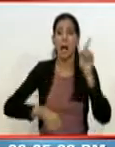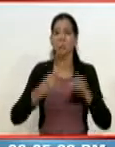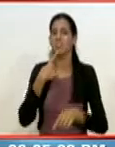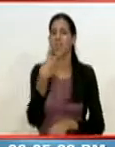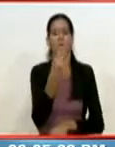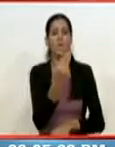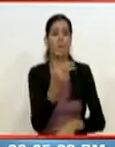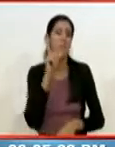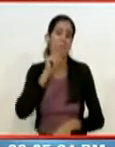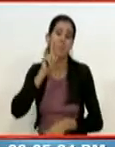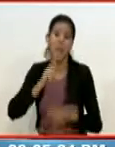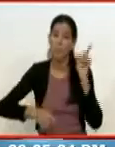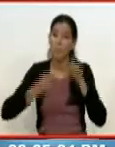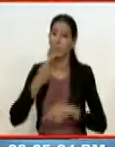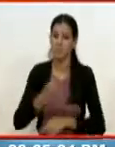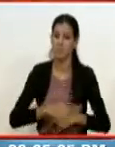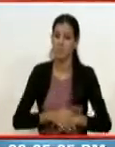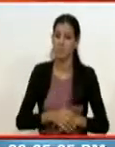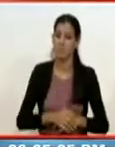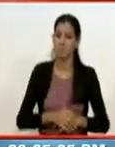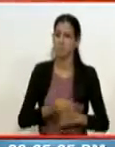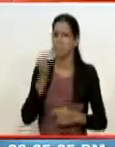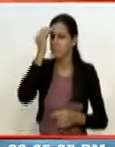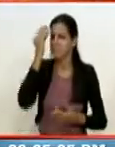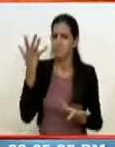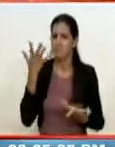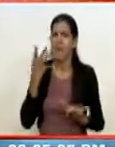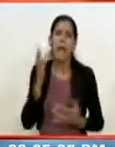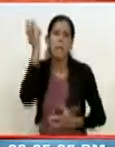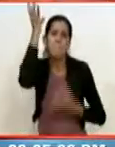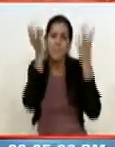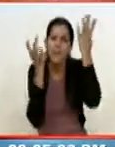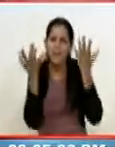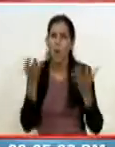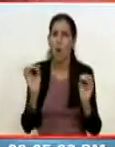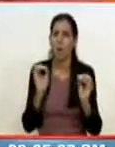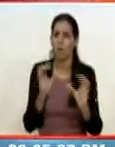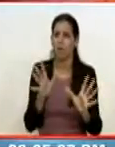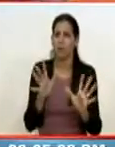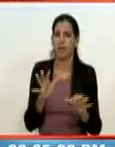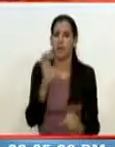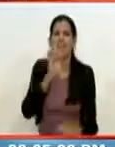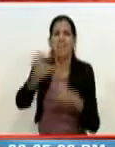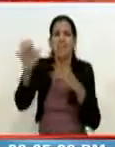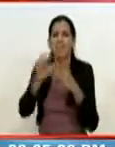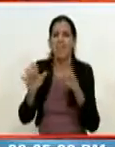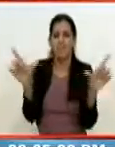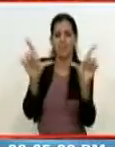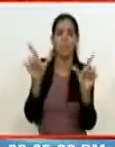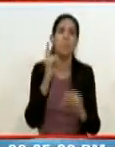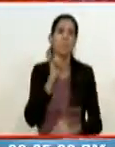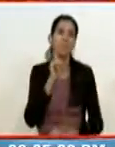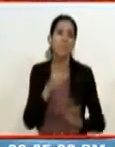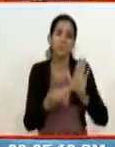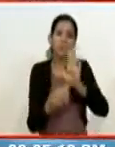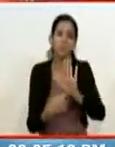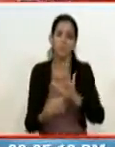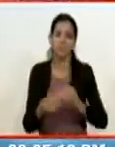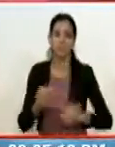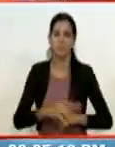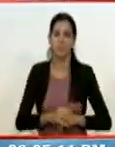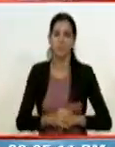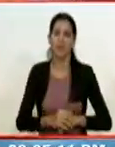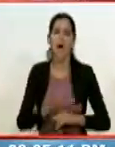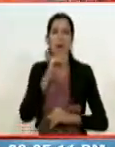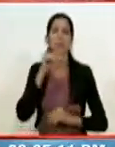otras tragedias, asegurando que es ficción, una suerte de estrategia mediática para malponer a las fichas políticas